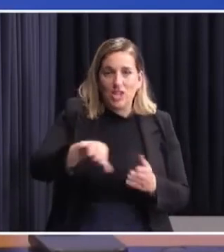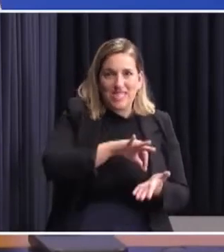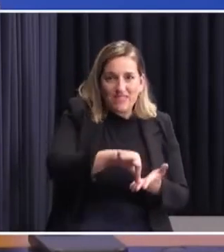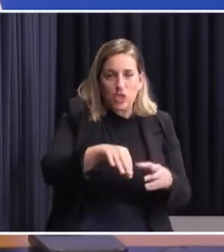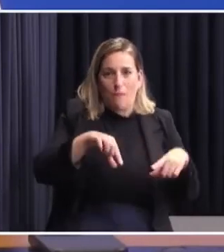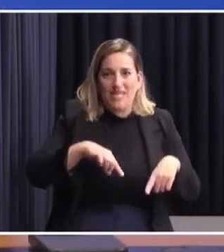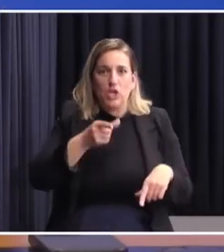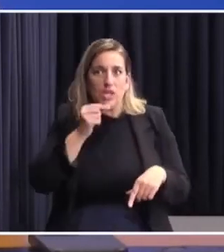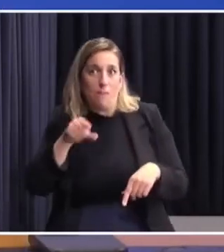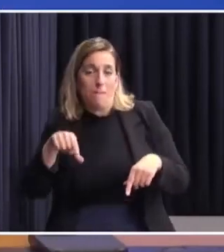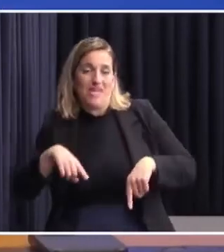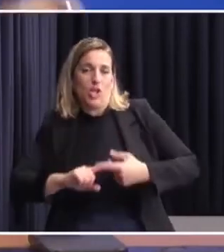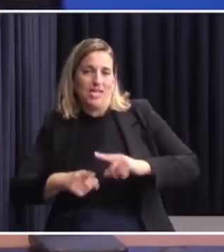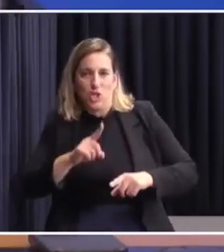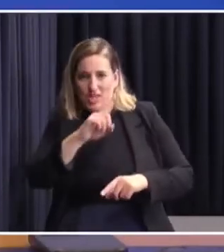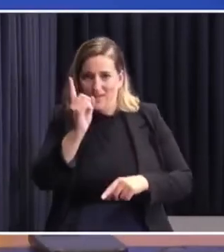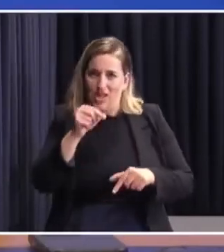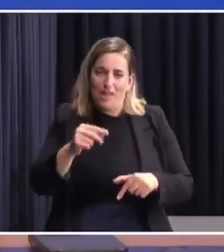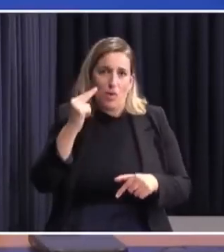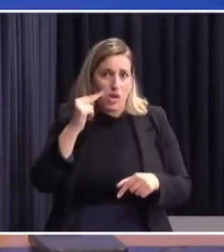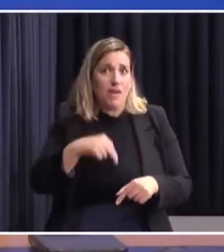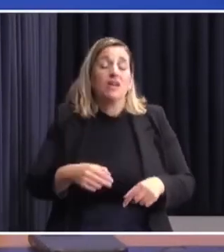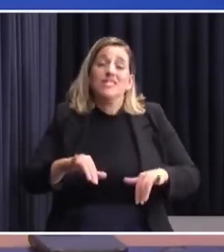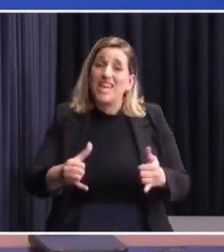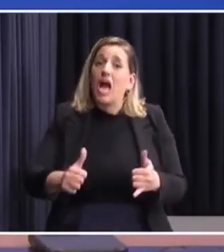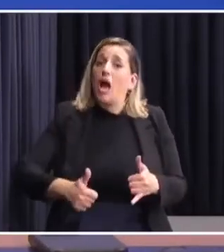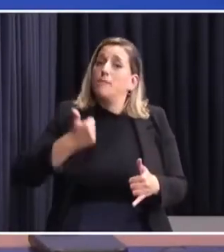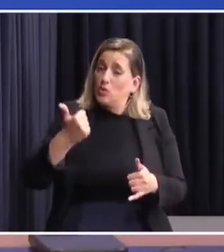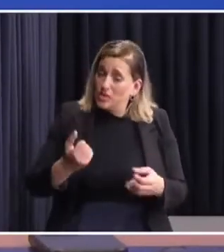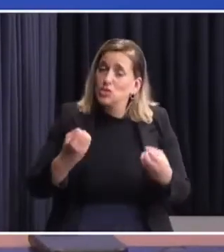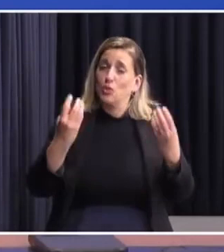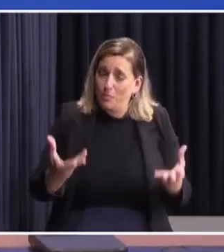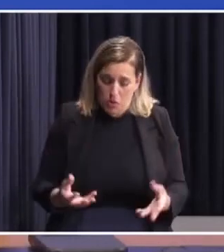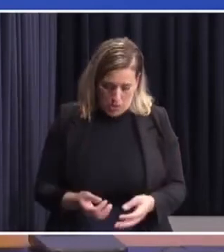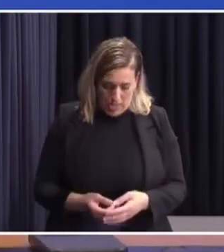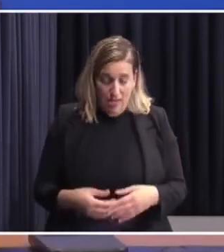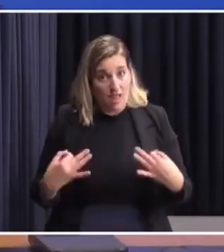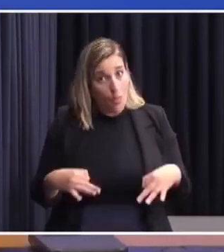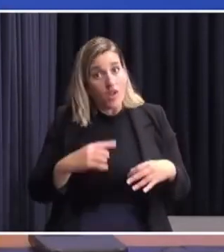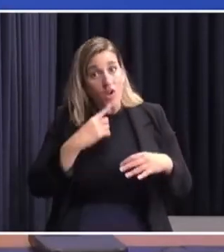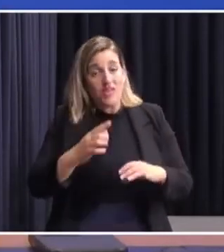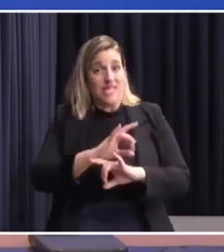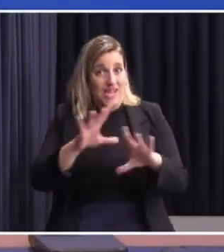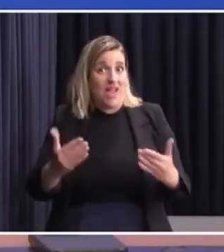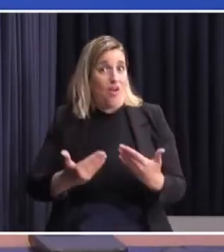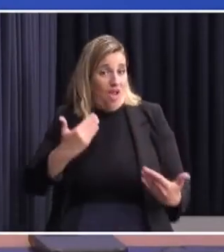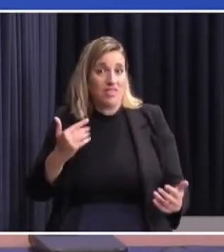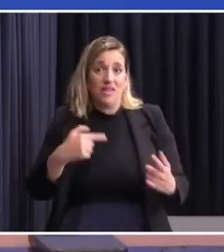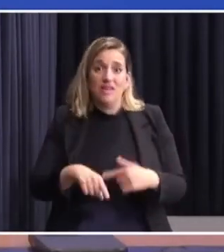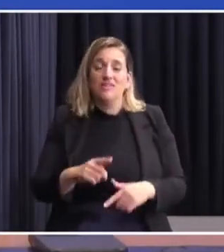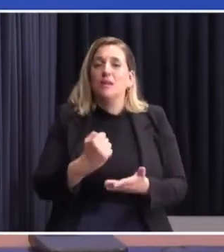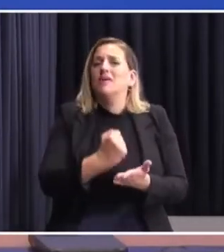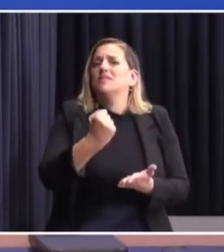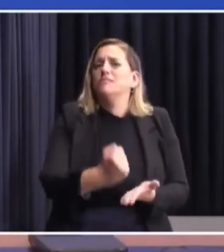Ministerio del Interior y el Ministerio de Relaciones Exteriores. Que dicho sea de paso, porque está bueno aclararlo, tendría que haber dicho al principio, ese